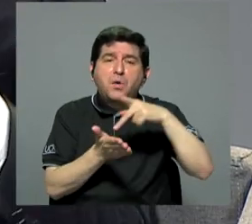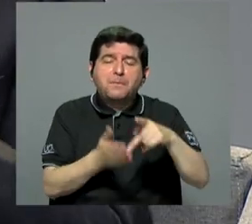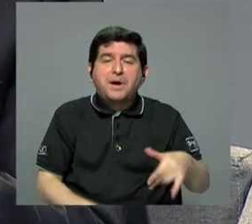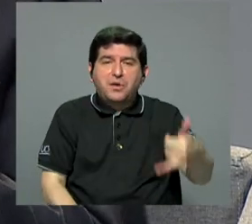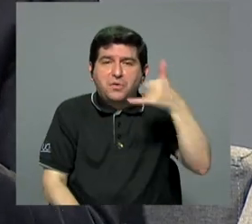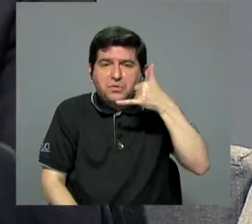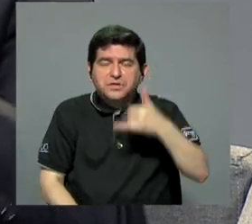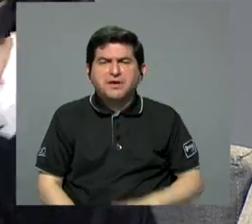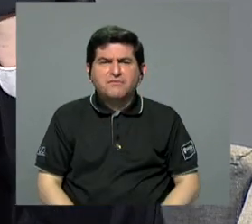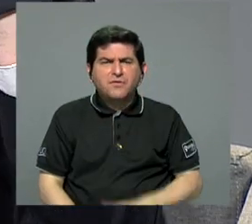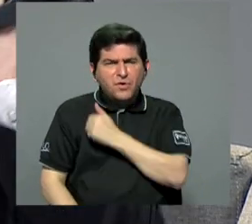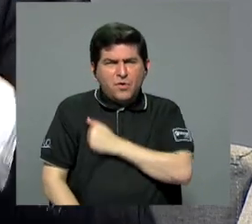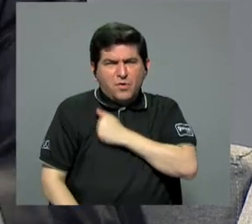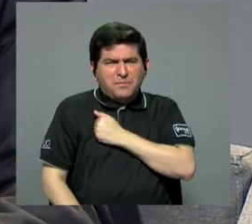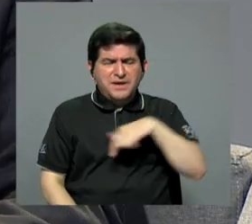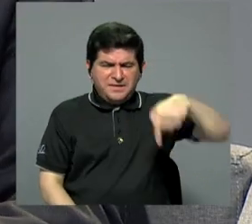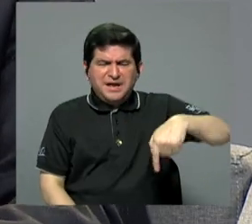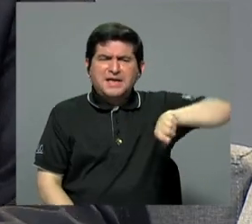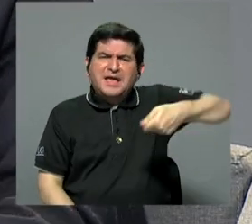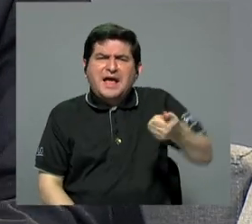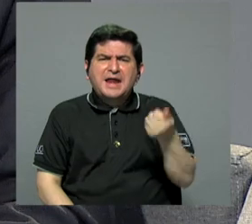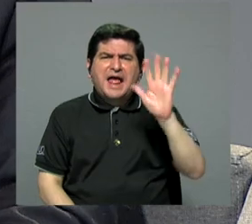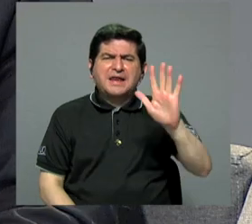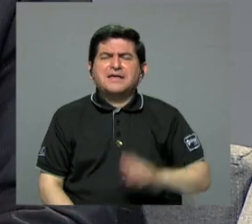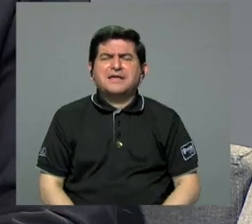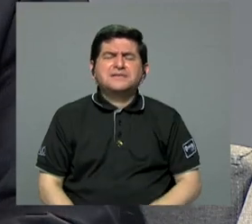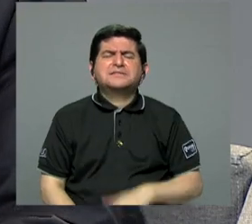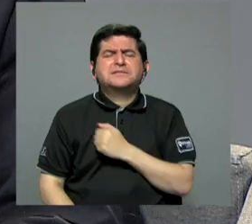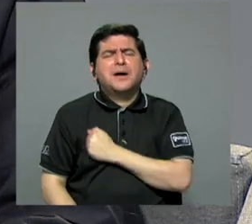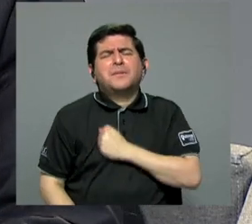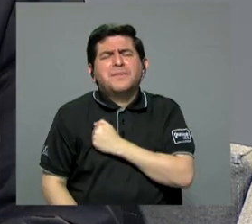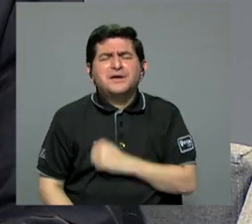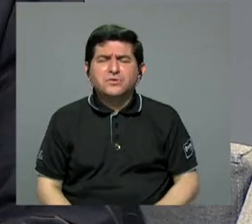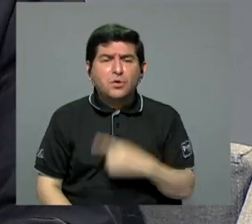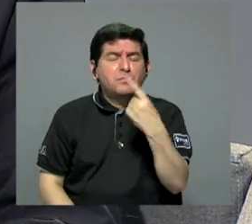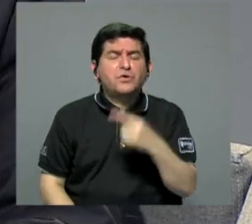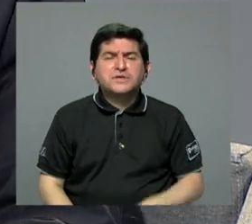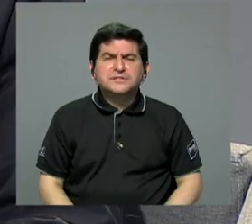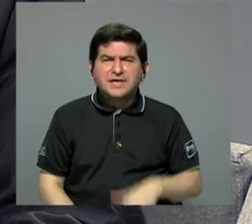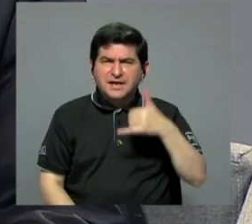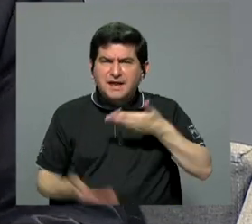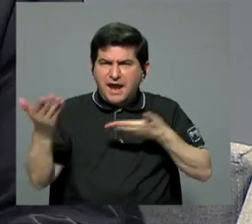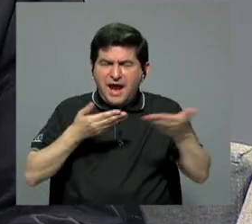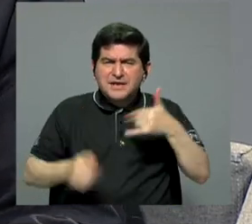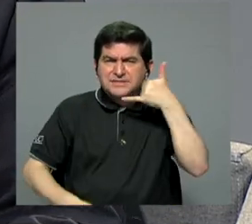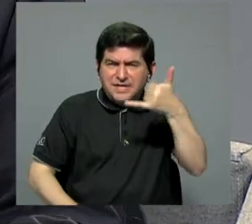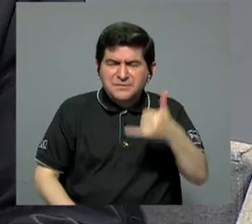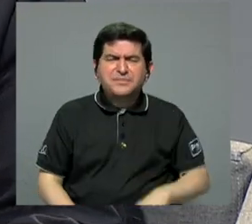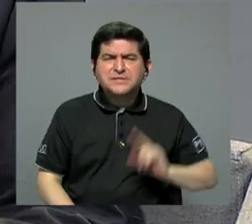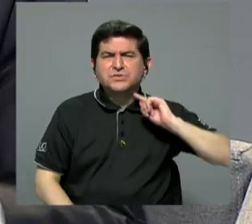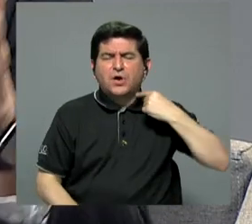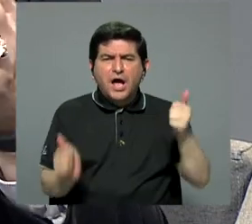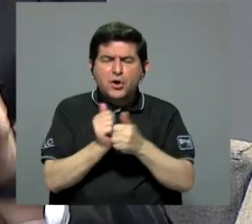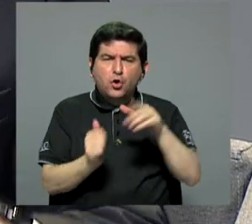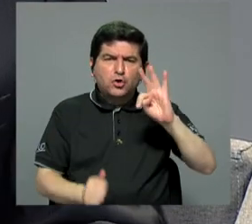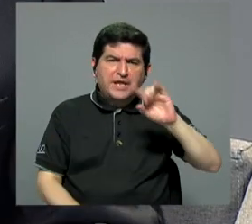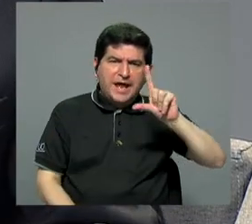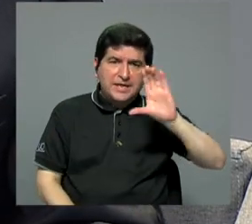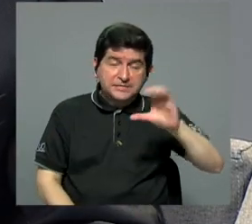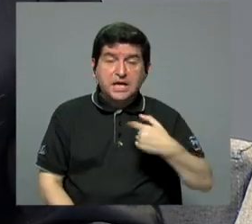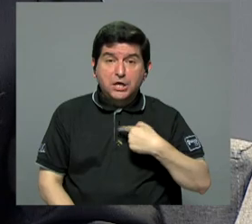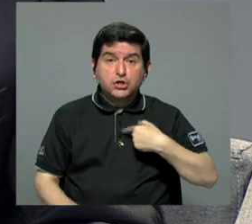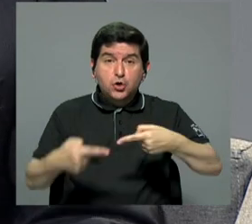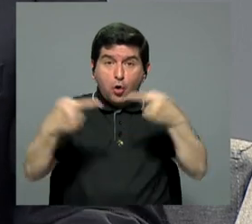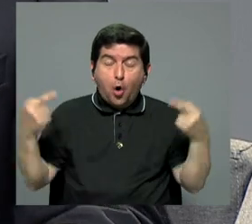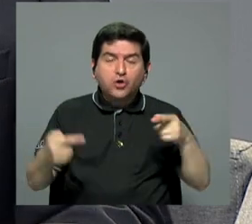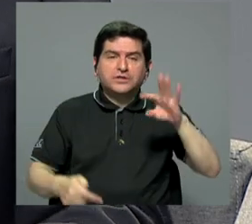¿Cuándo van a pedir disculpas acá en Canal 15 por haber dicho que la telefonía iba a encarecerse con el TLC? Y oiga, yo estaba con el